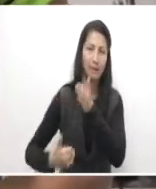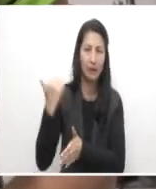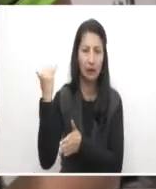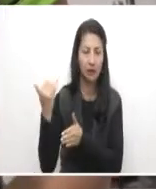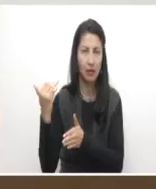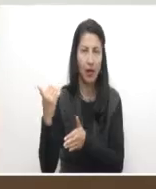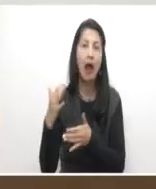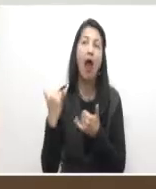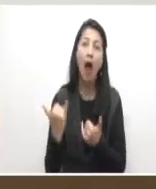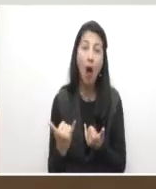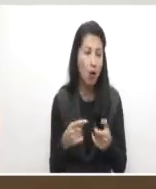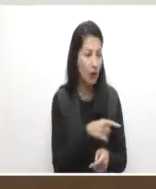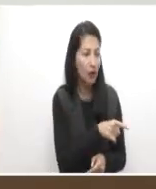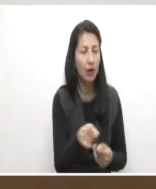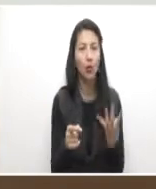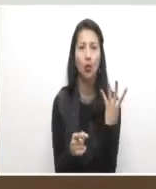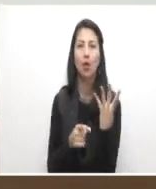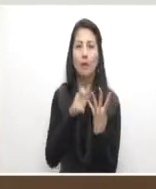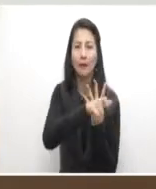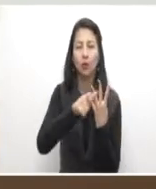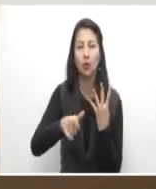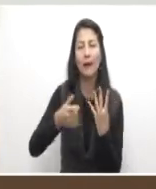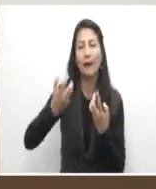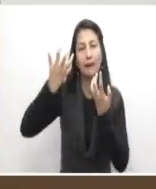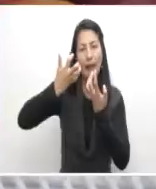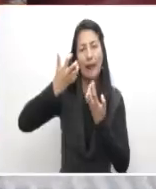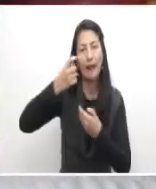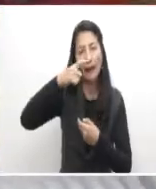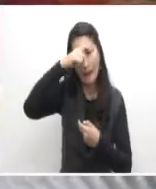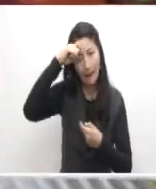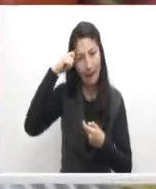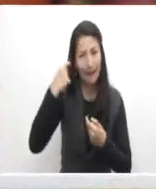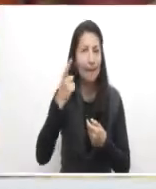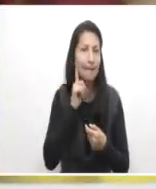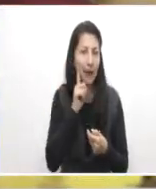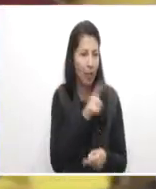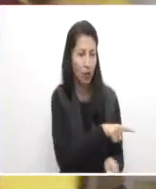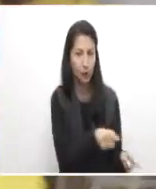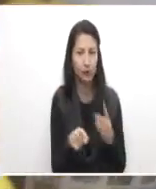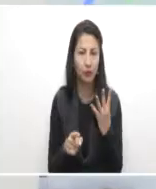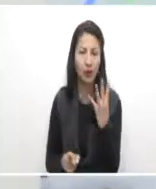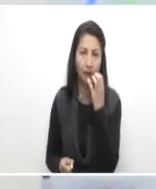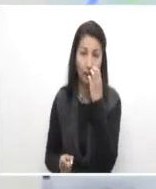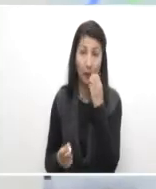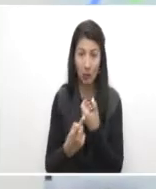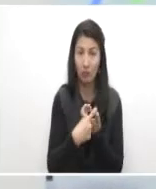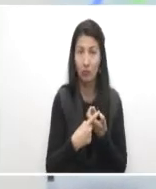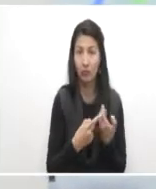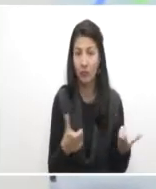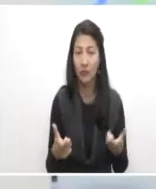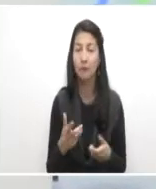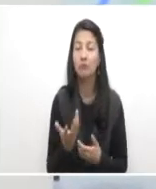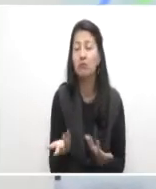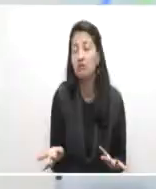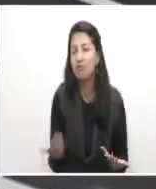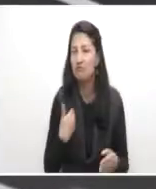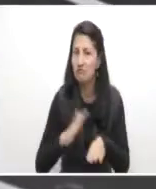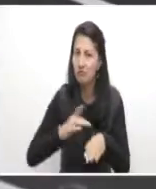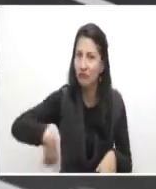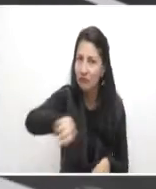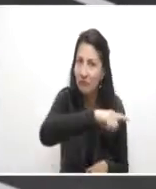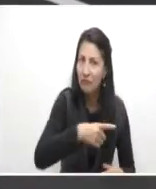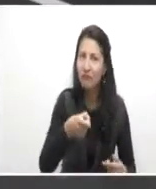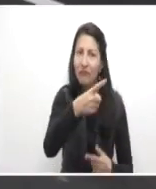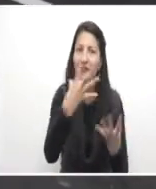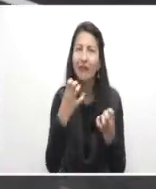y genera en este momento cuatro empleos. Mi consejo para todas las personas y para toda la gente que tenga un sueño y que tenga